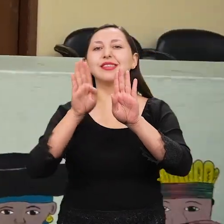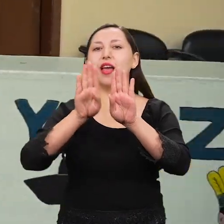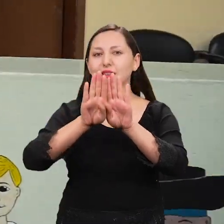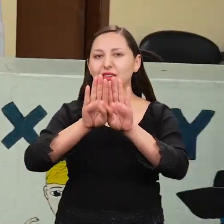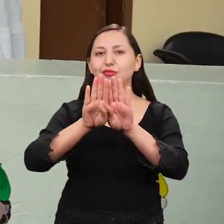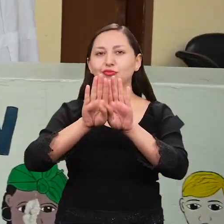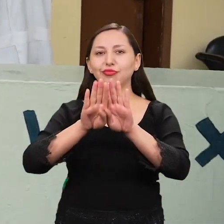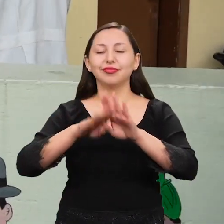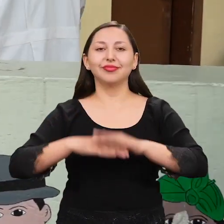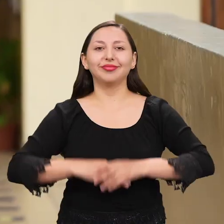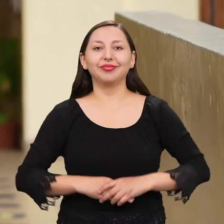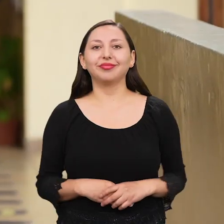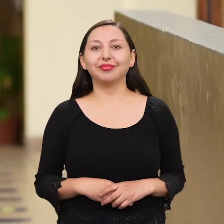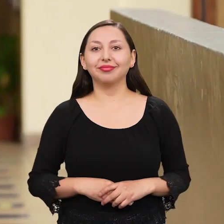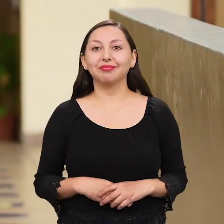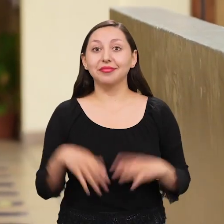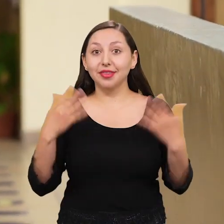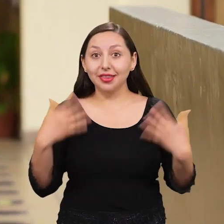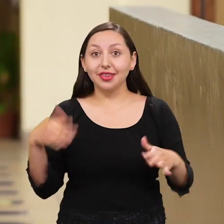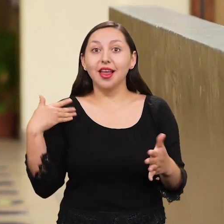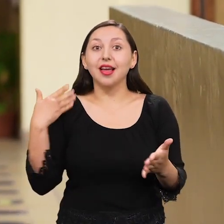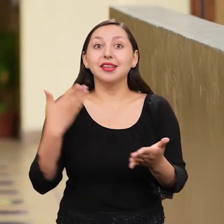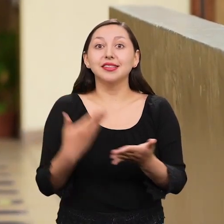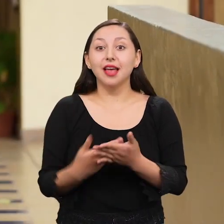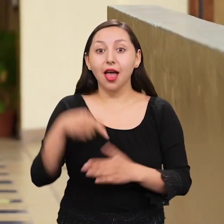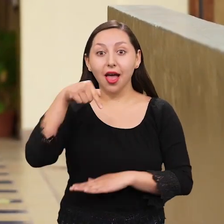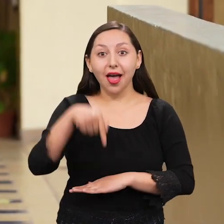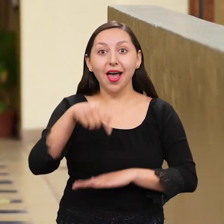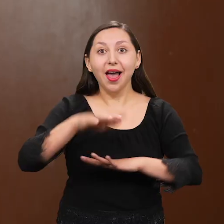¿Aquí? ¿Paulina?